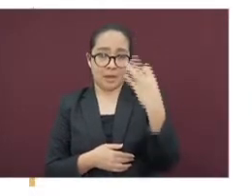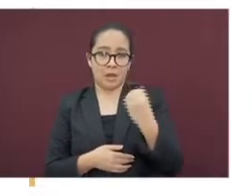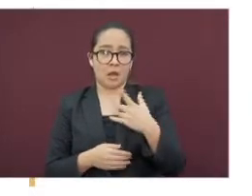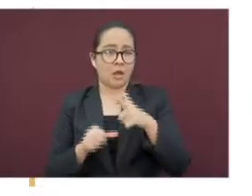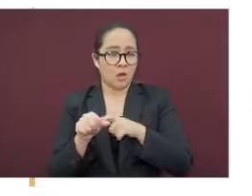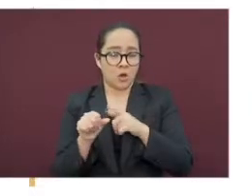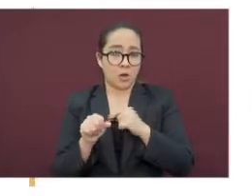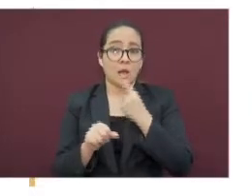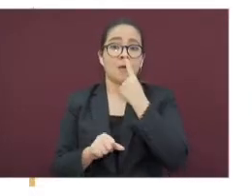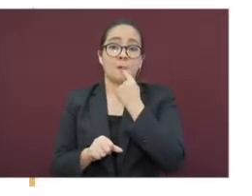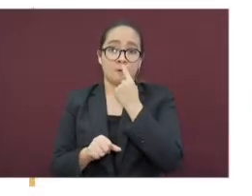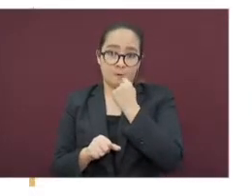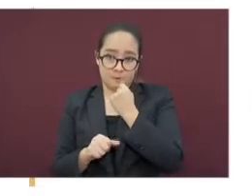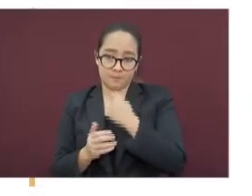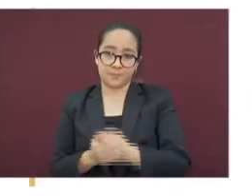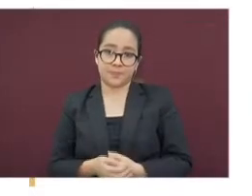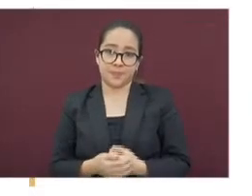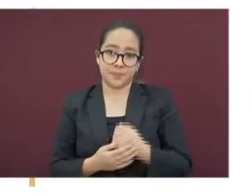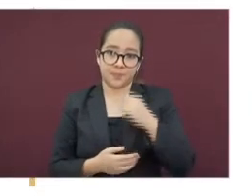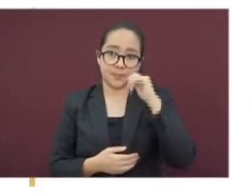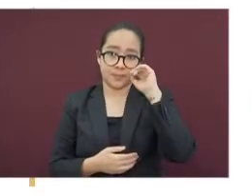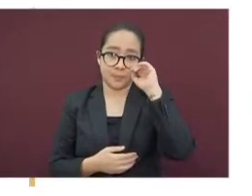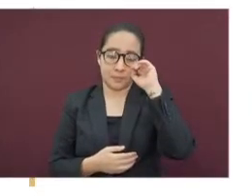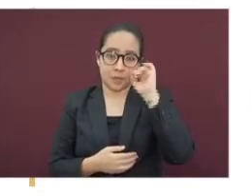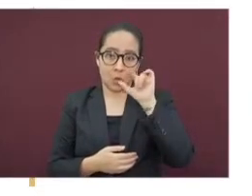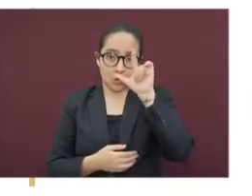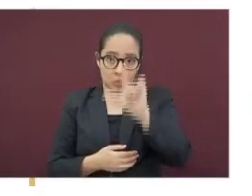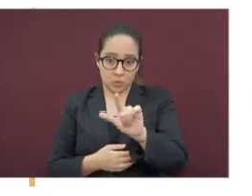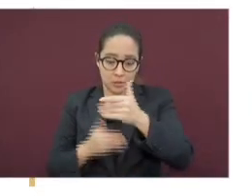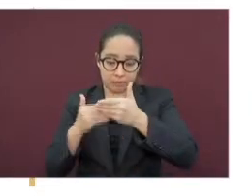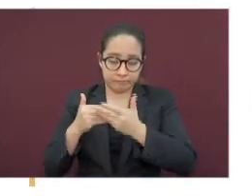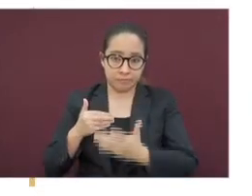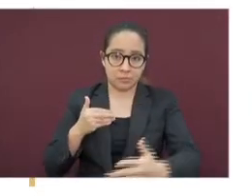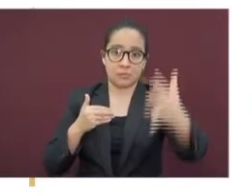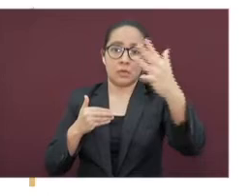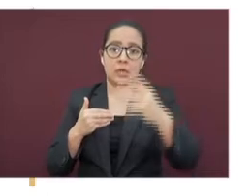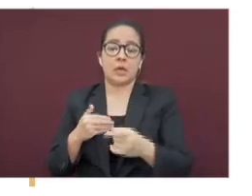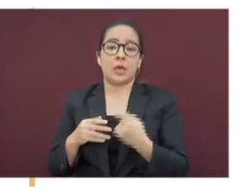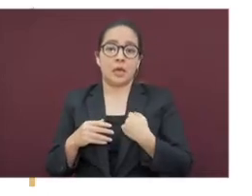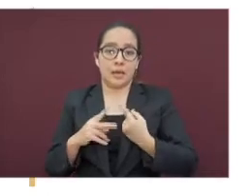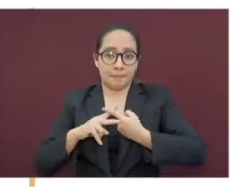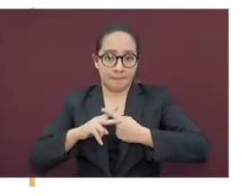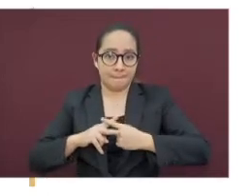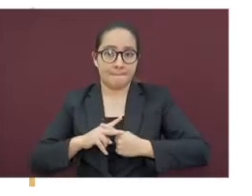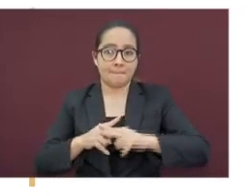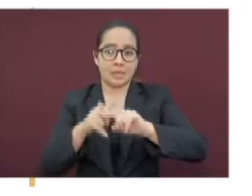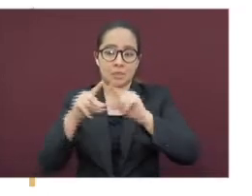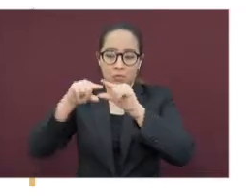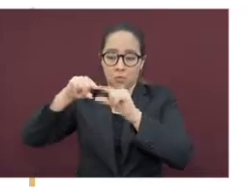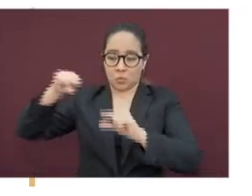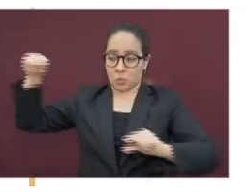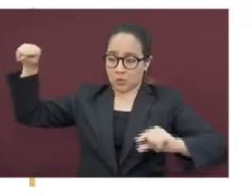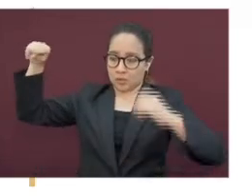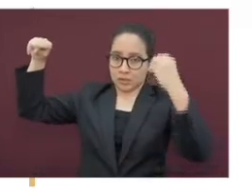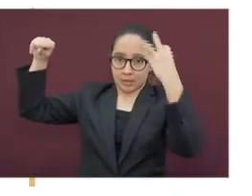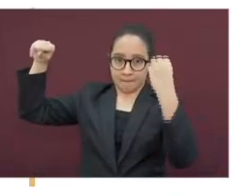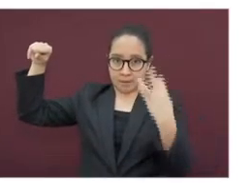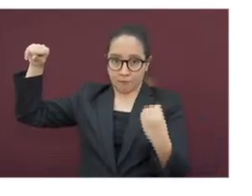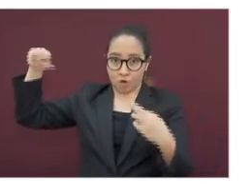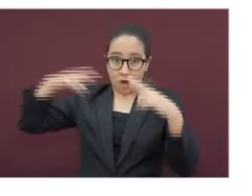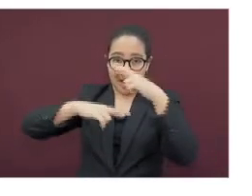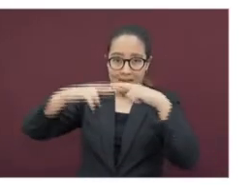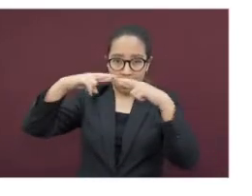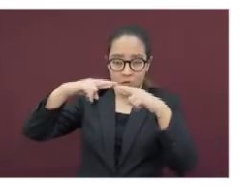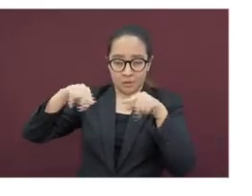nueva normalidad. A partir del próximo lunes, iniciamos con la regionalización del semáforo. Necesitamos